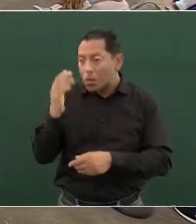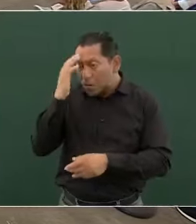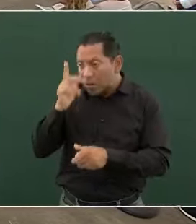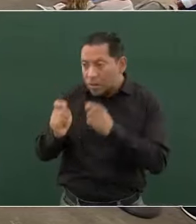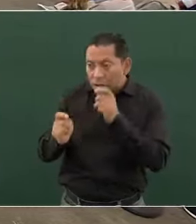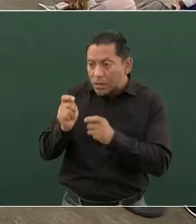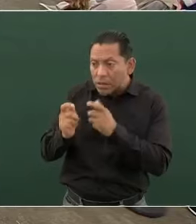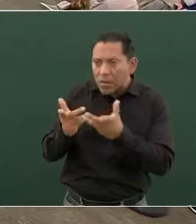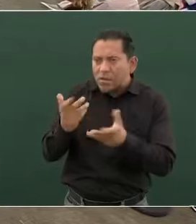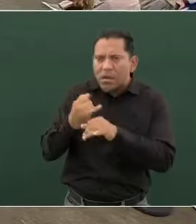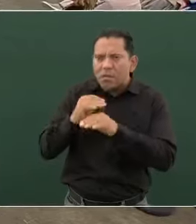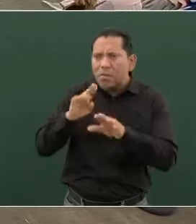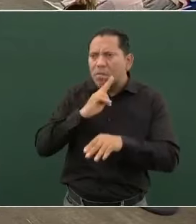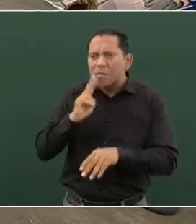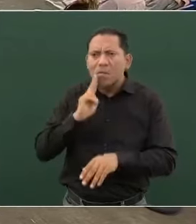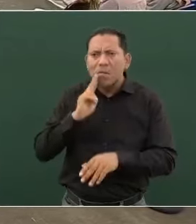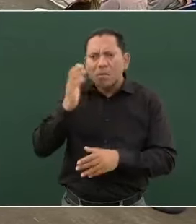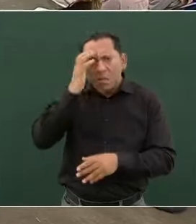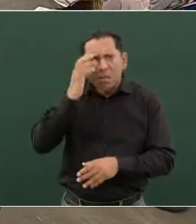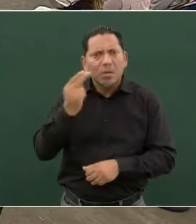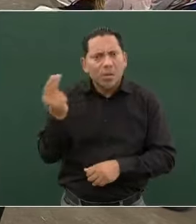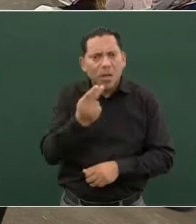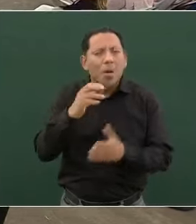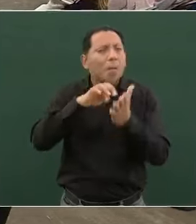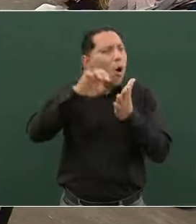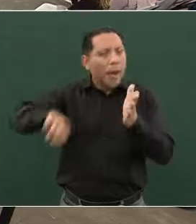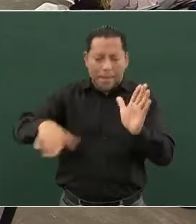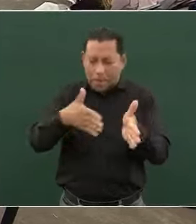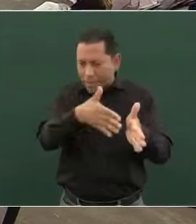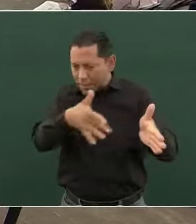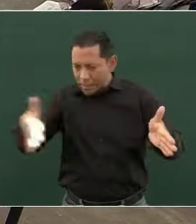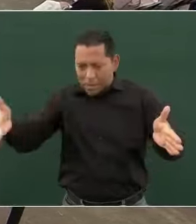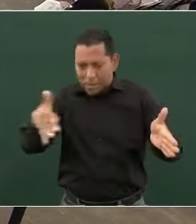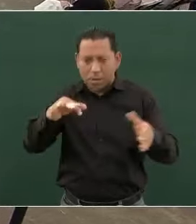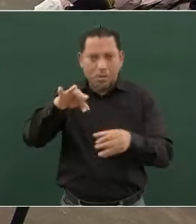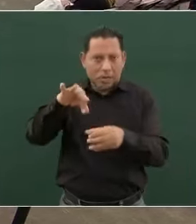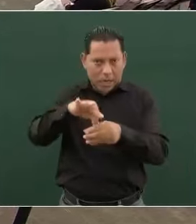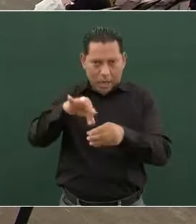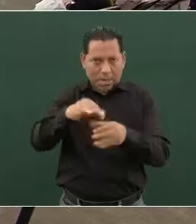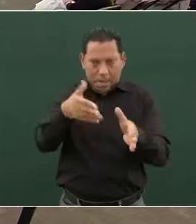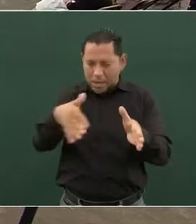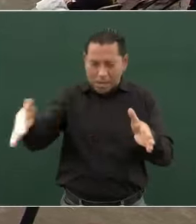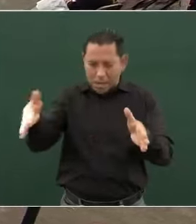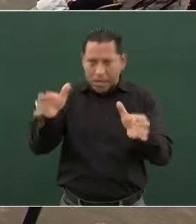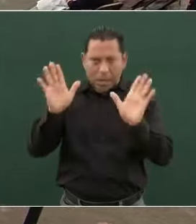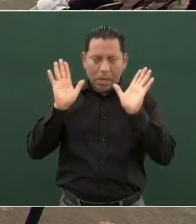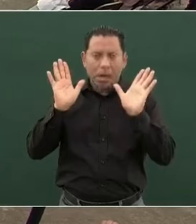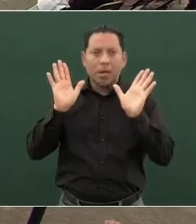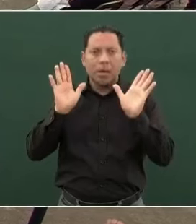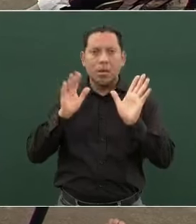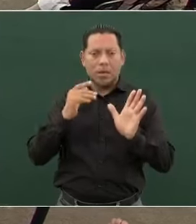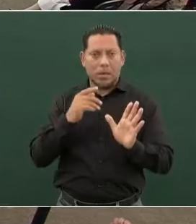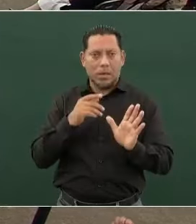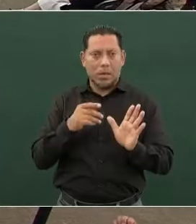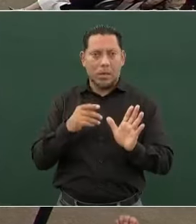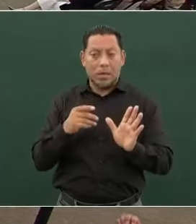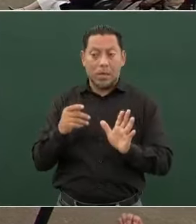¿Cómo es eso de que, a ver, una campaña AMLO,